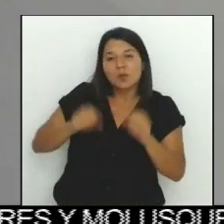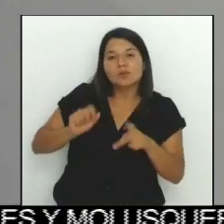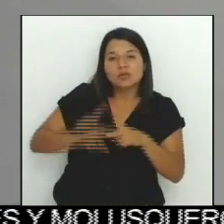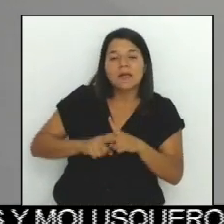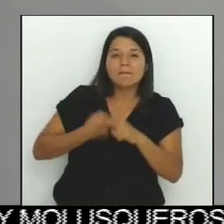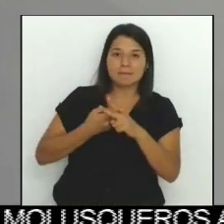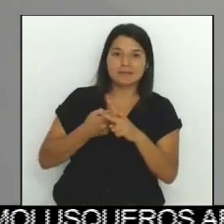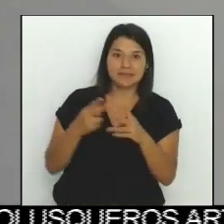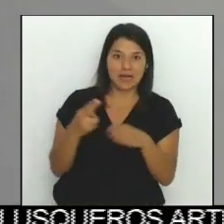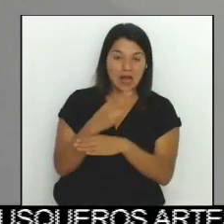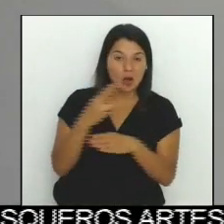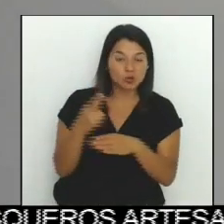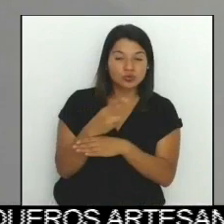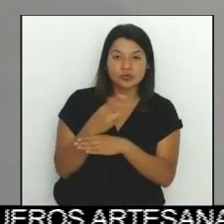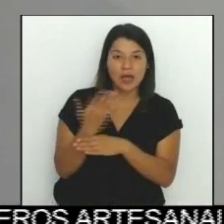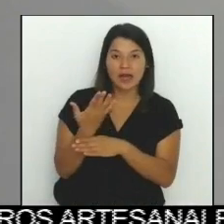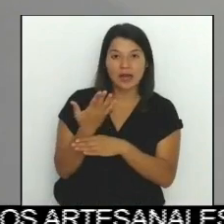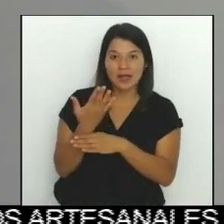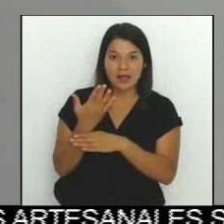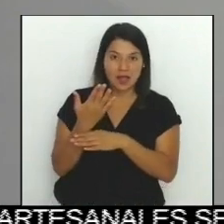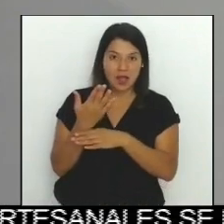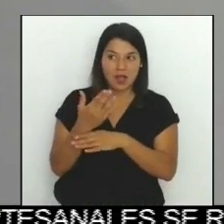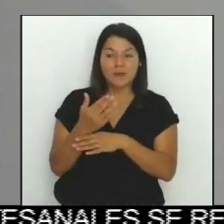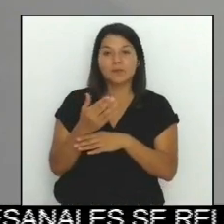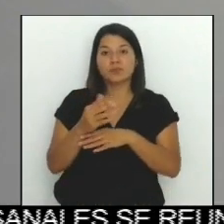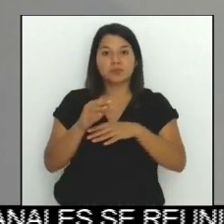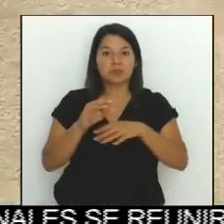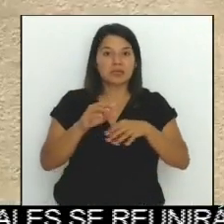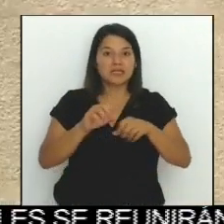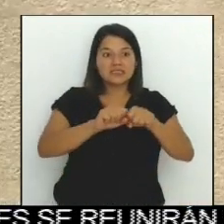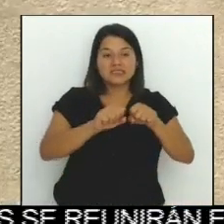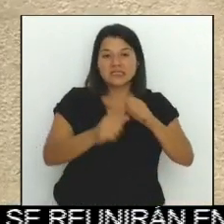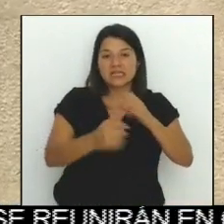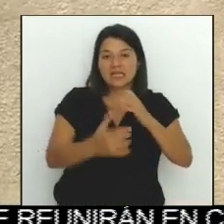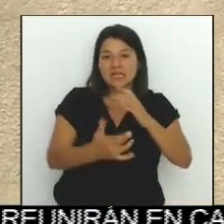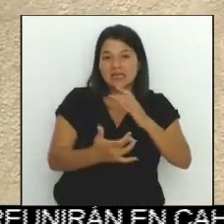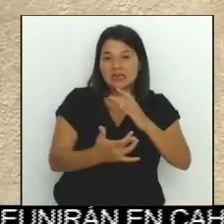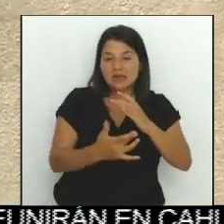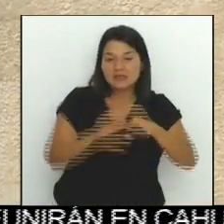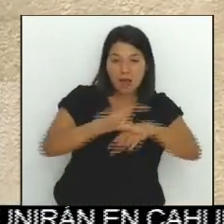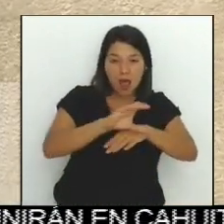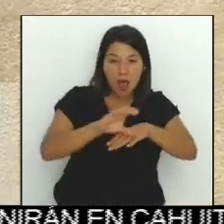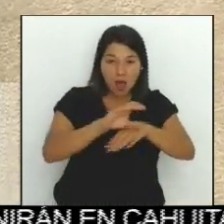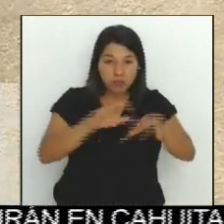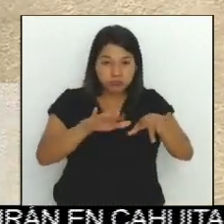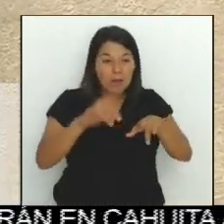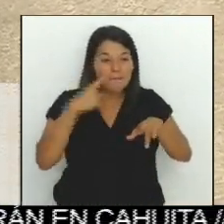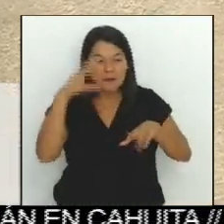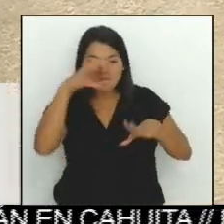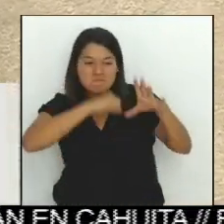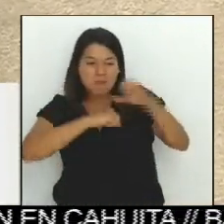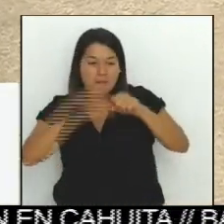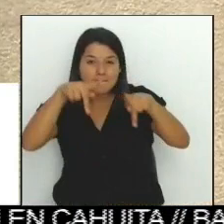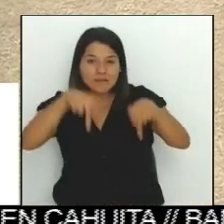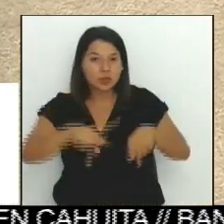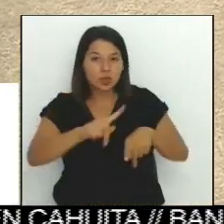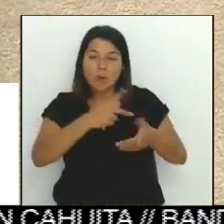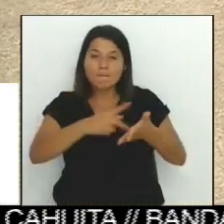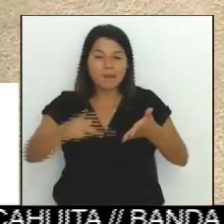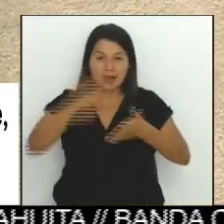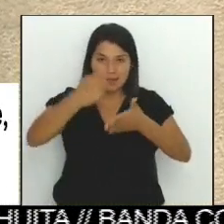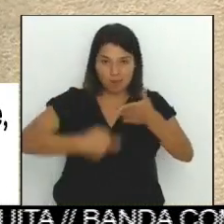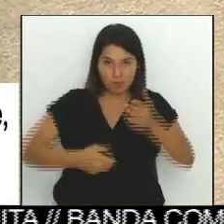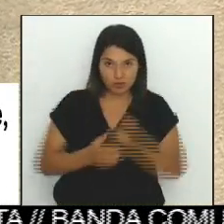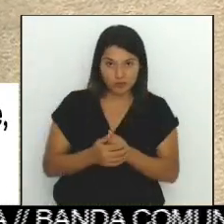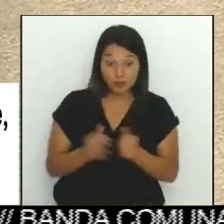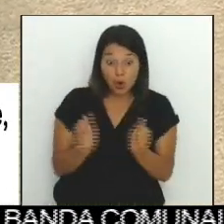informáticas que nos permitan a nosotros ubicar evasores. El Ministerio de Hacienda espera que con esta nueva propuesta también se logre